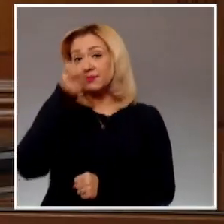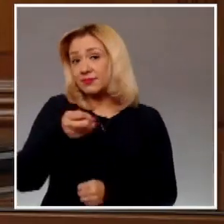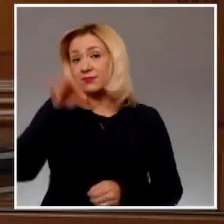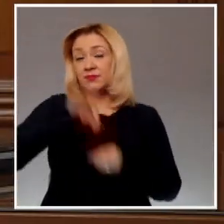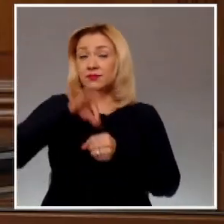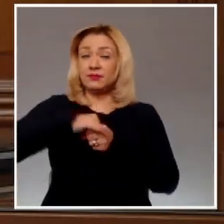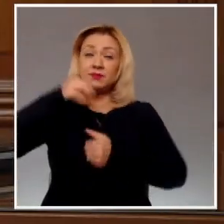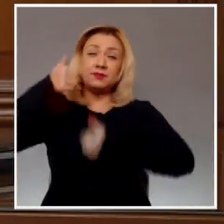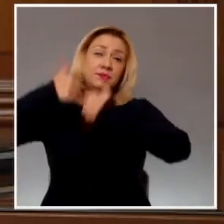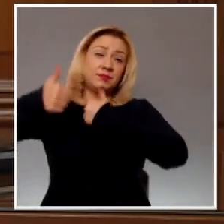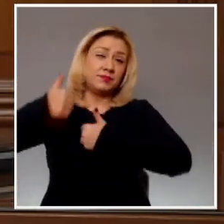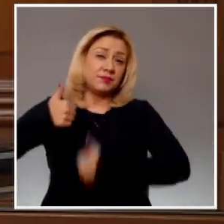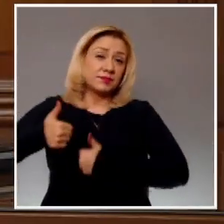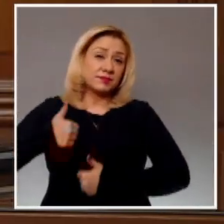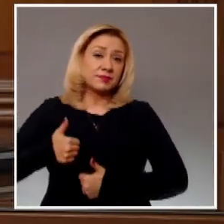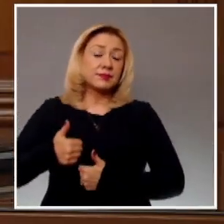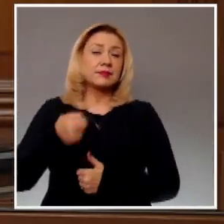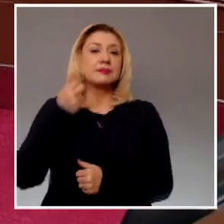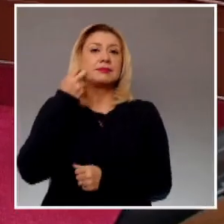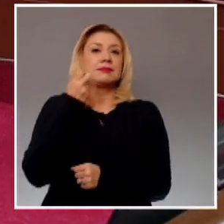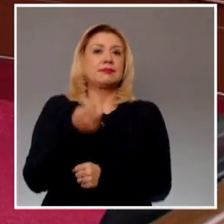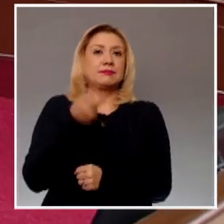ronda de votación.